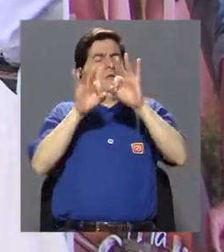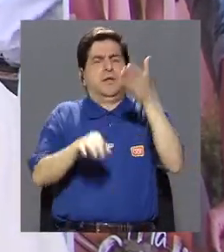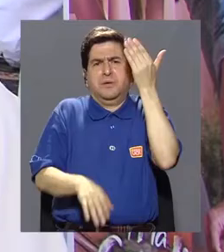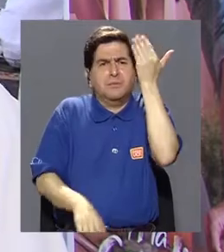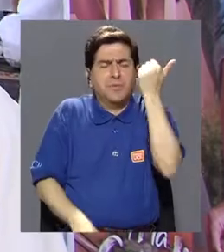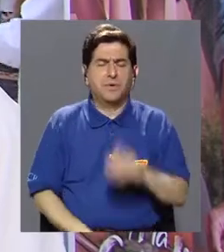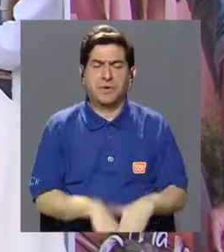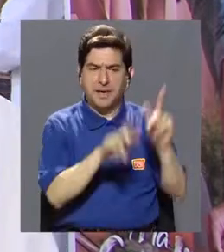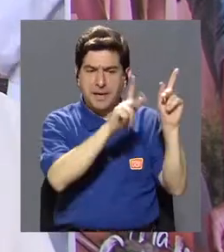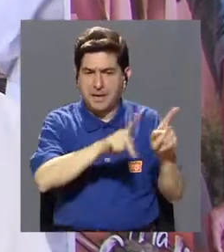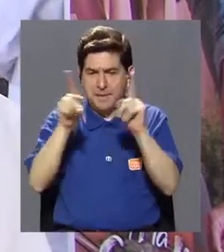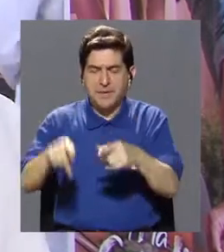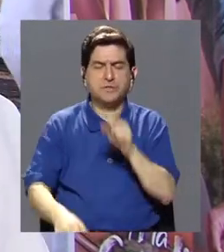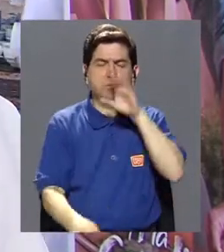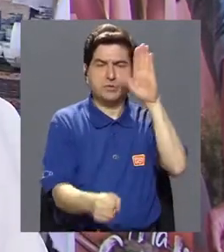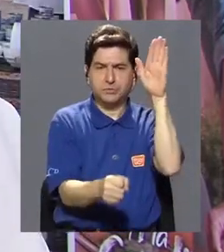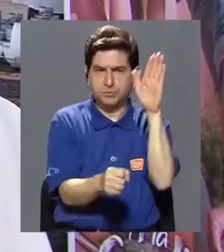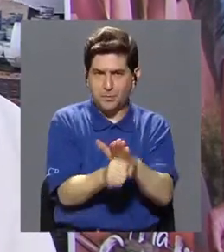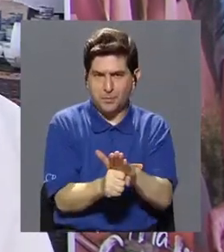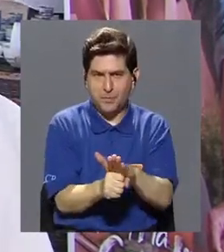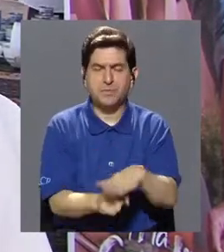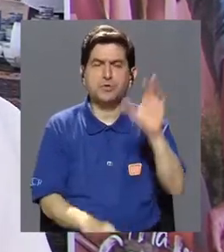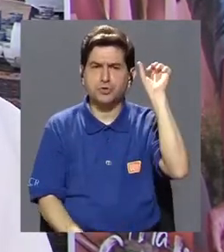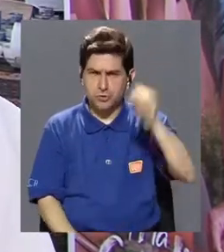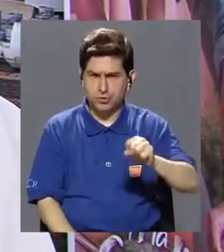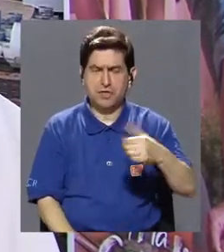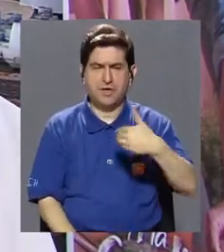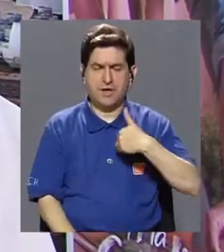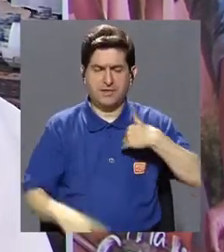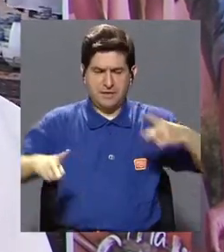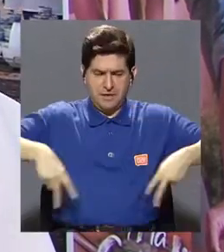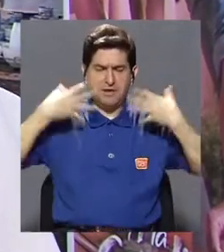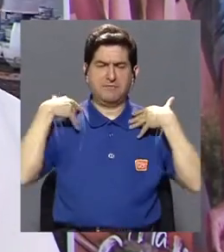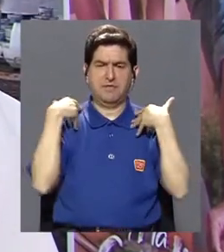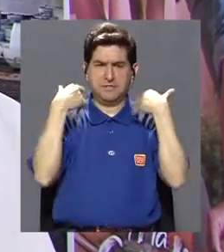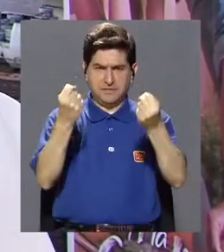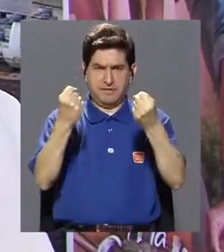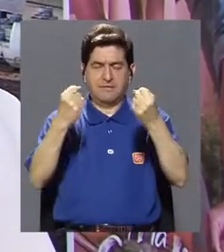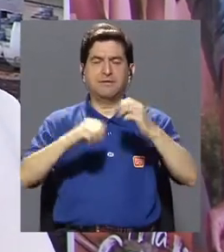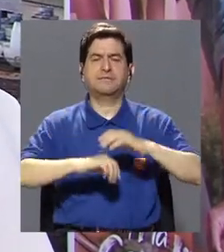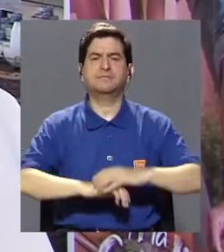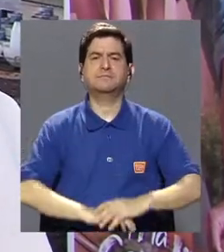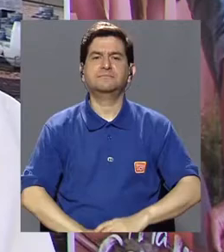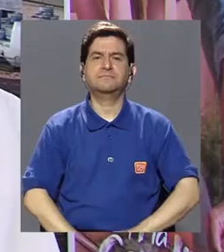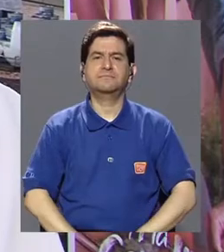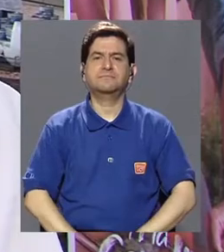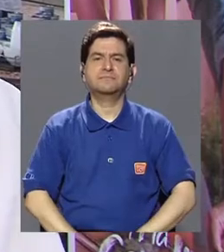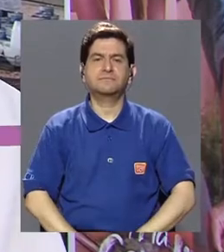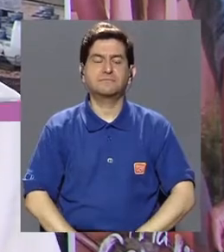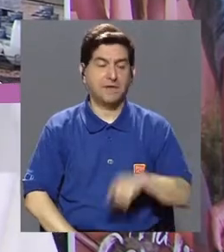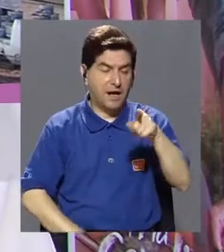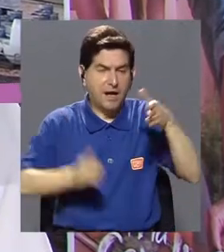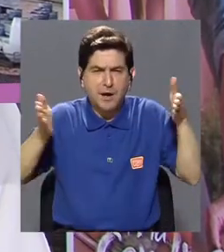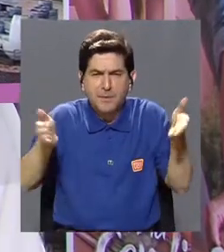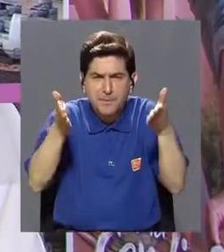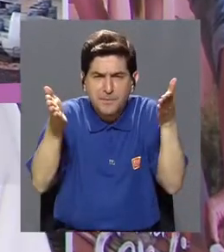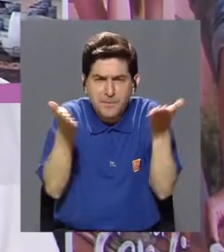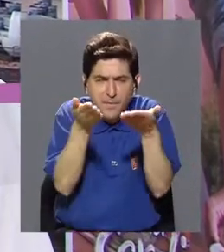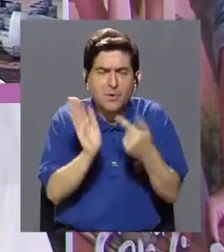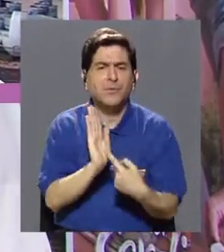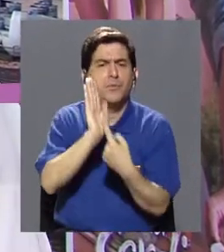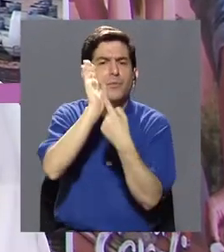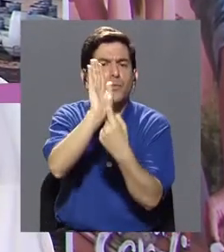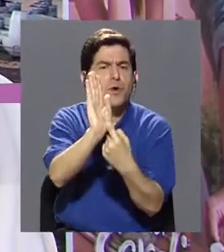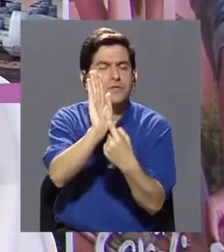el sentido de que la gente se compromete, se compromete a tener una vida saludable. Esta promoción le